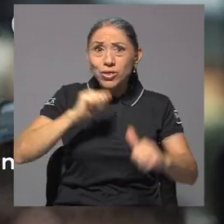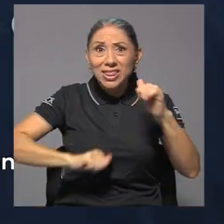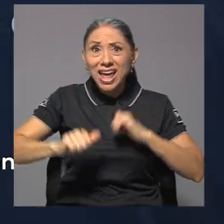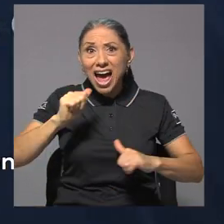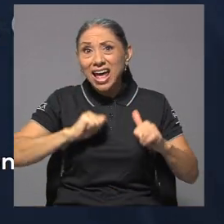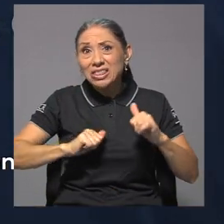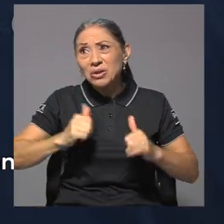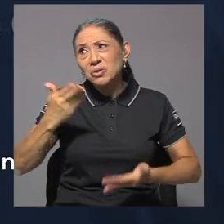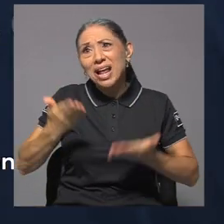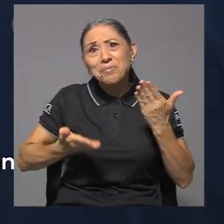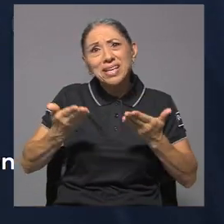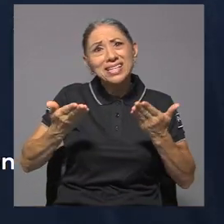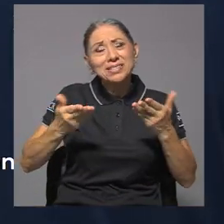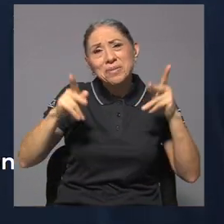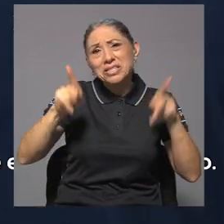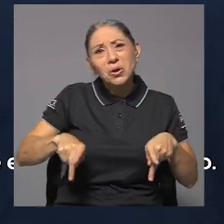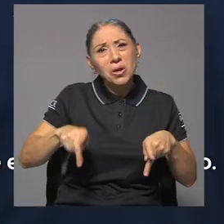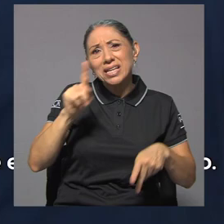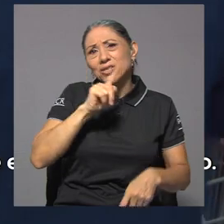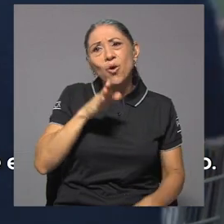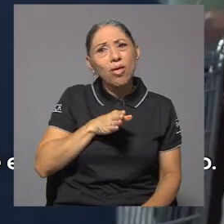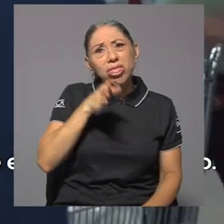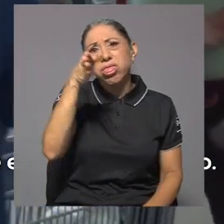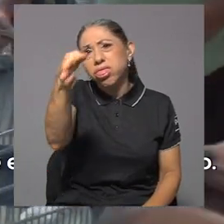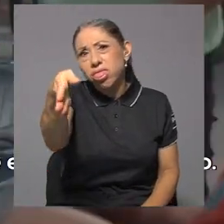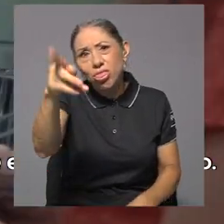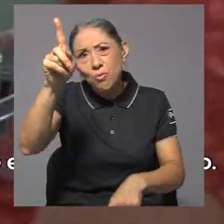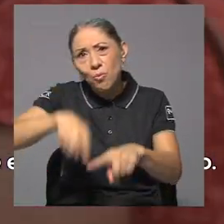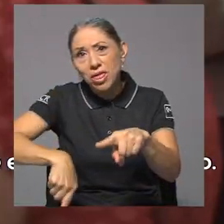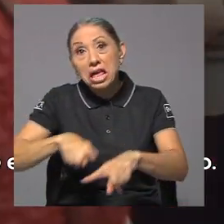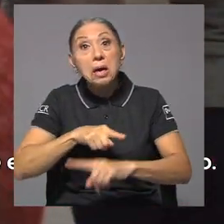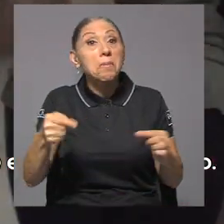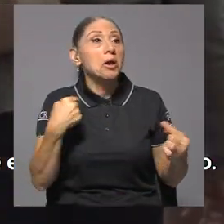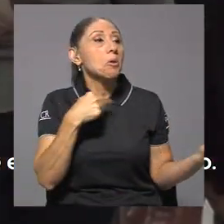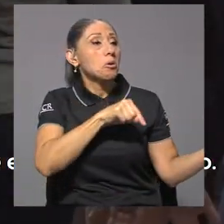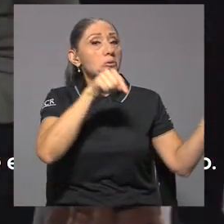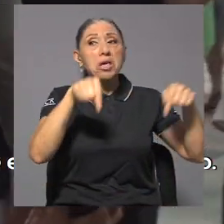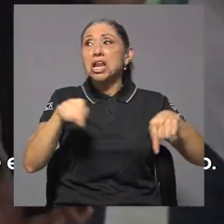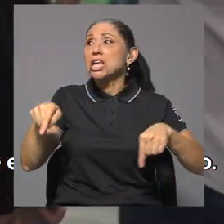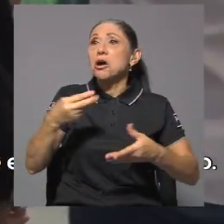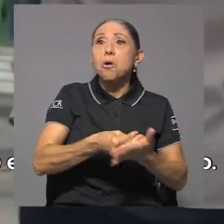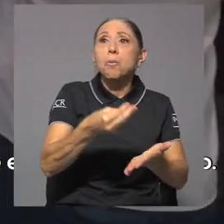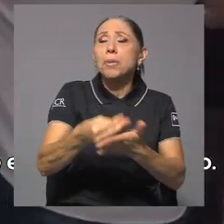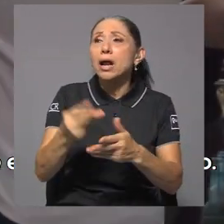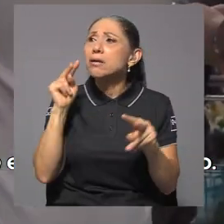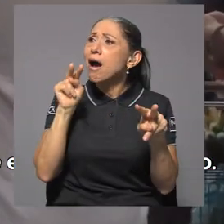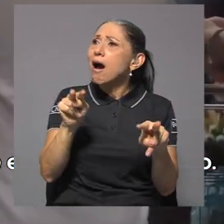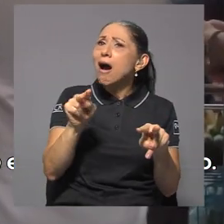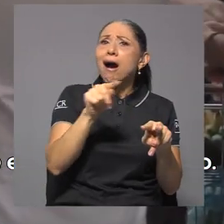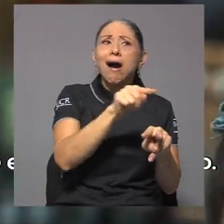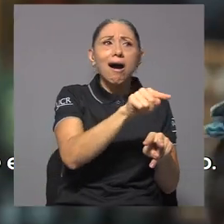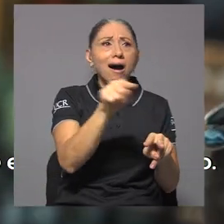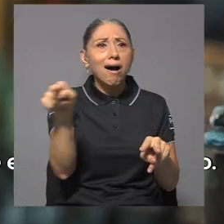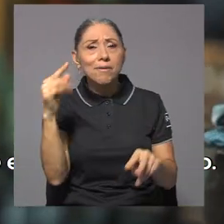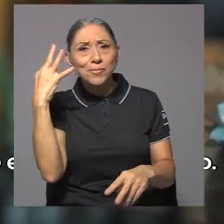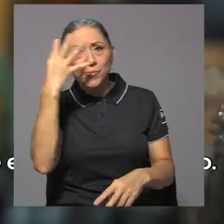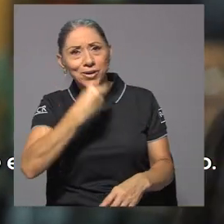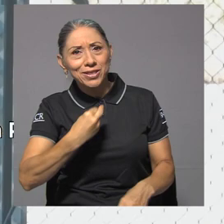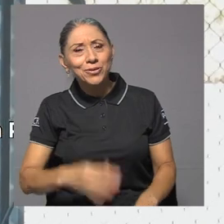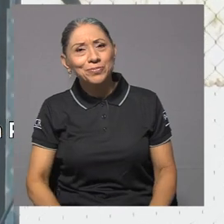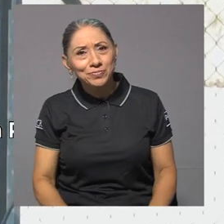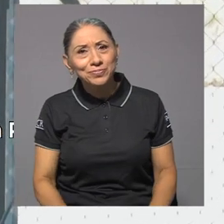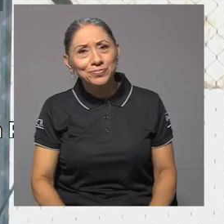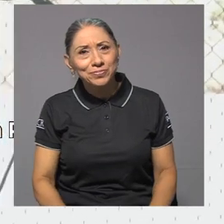lugares muchas personas no van a tener el acceso. Y venir uno a hacer unas compras y encontrarse esto es muy bonito.